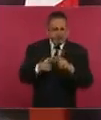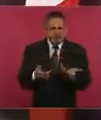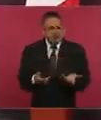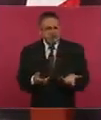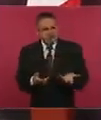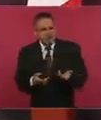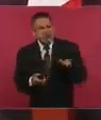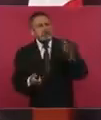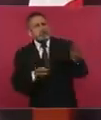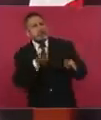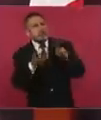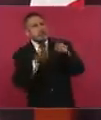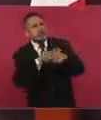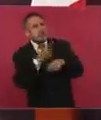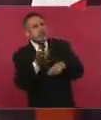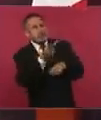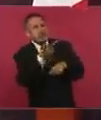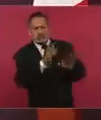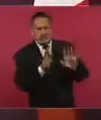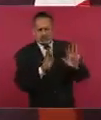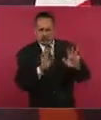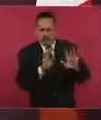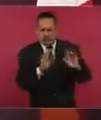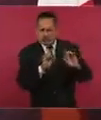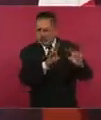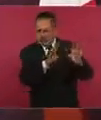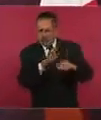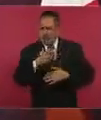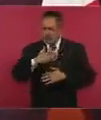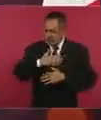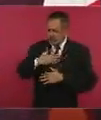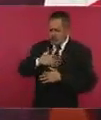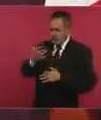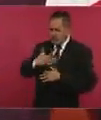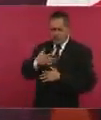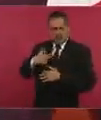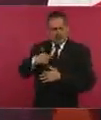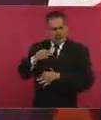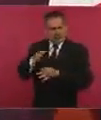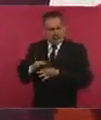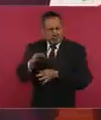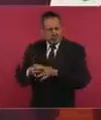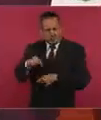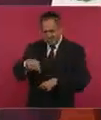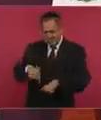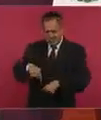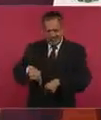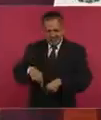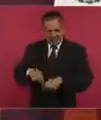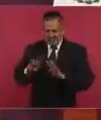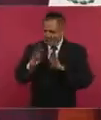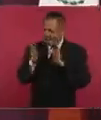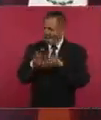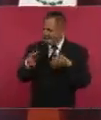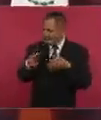cuestionar a los del gobierno Estados Unidos, no, es a los